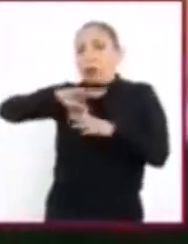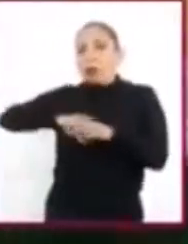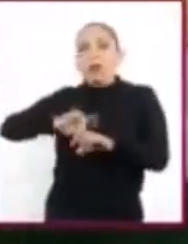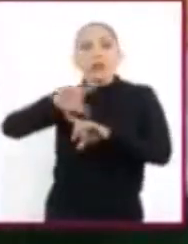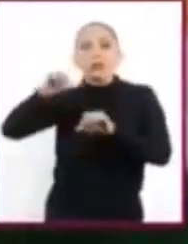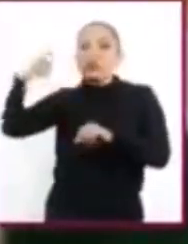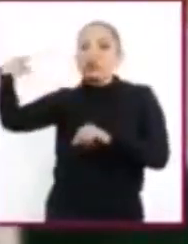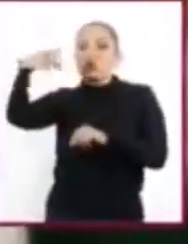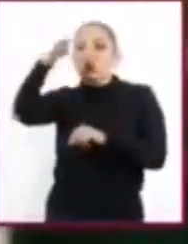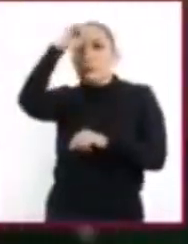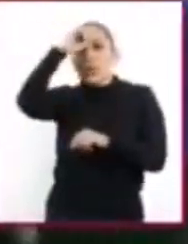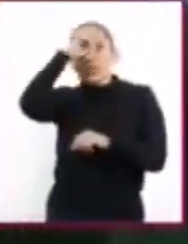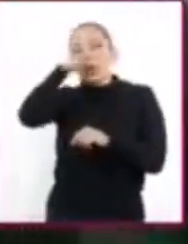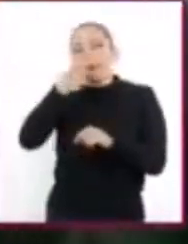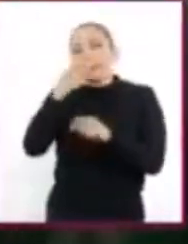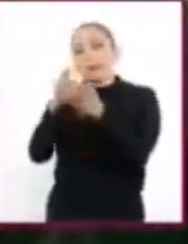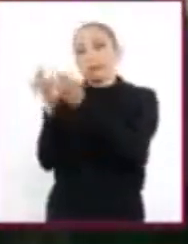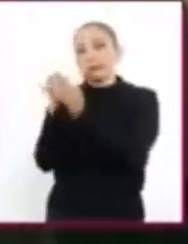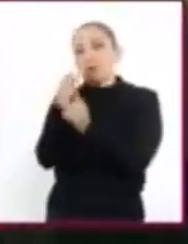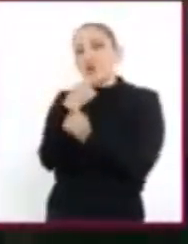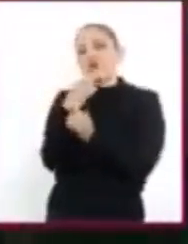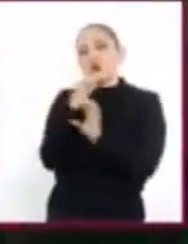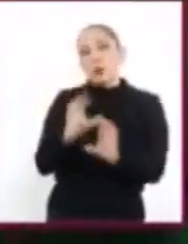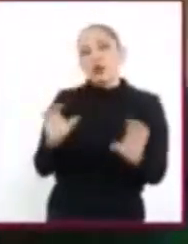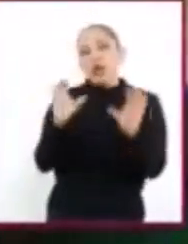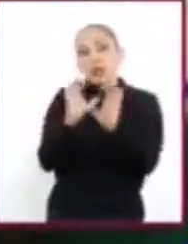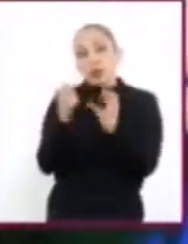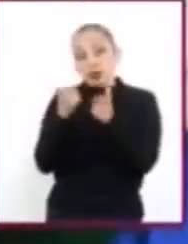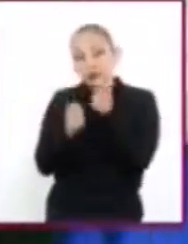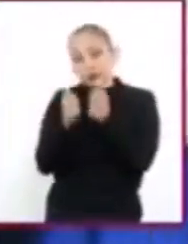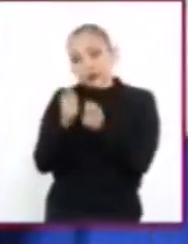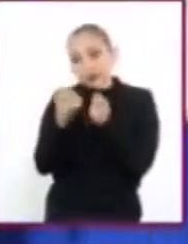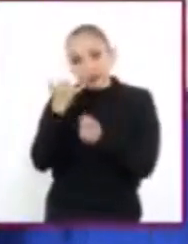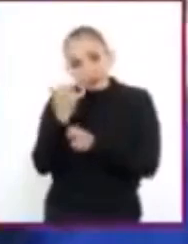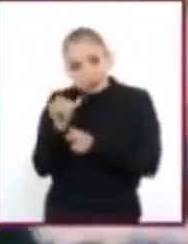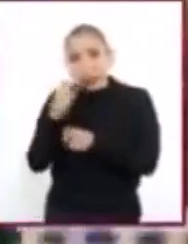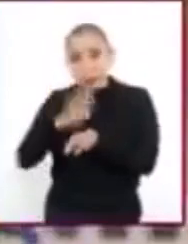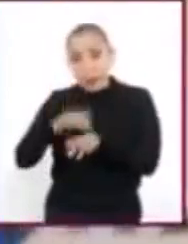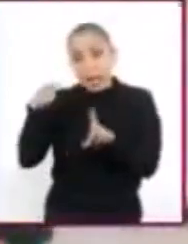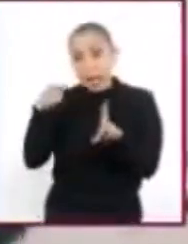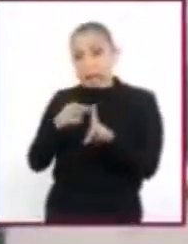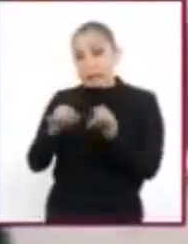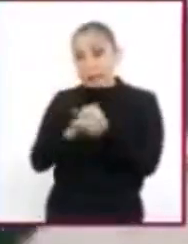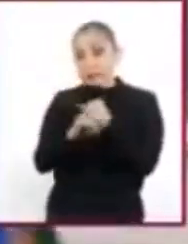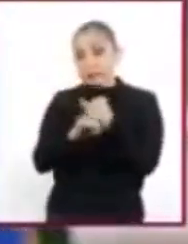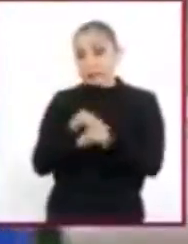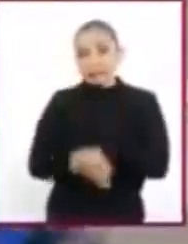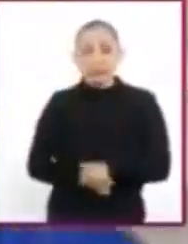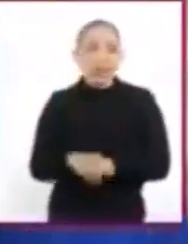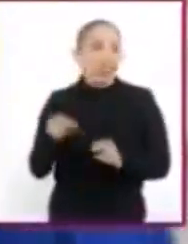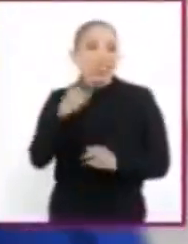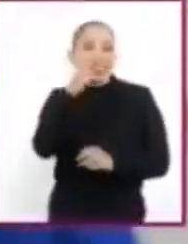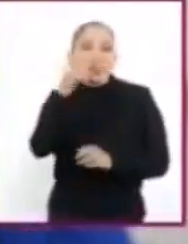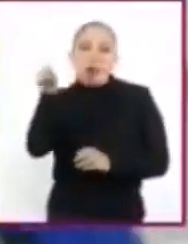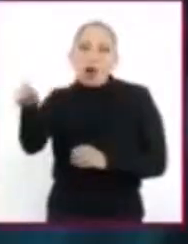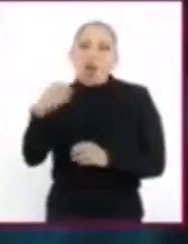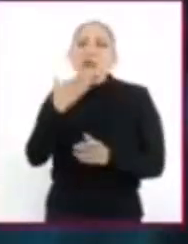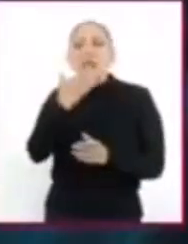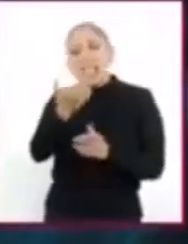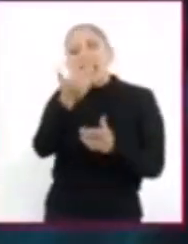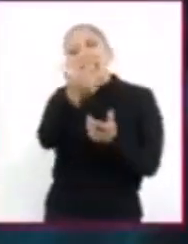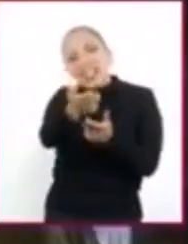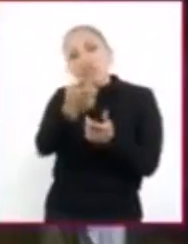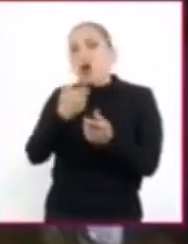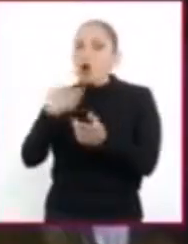sus puntos de vista y argumentos acerca del uso de la computadora, el celular y, en específico, de las redes sociales. Dijimos sus ventajas,